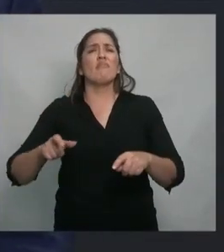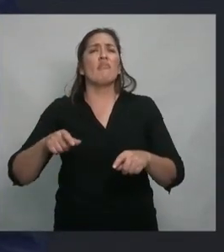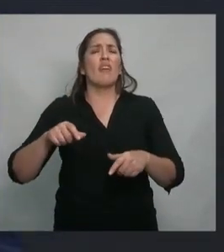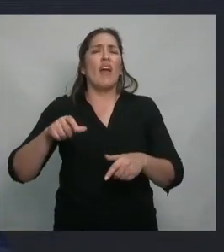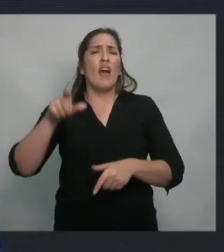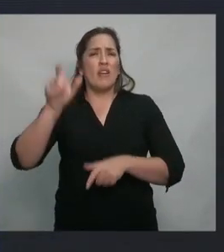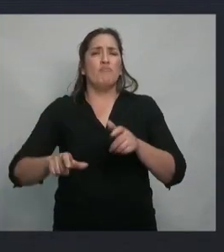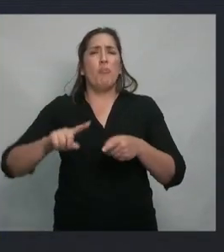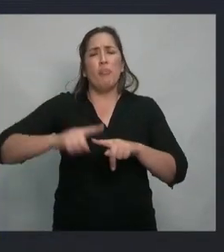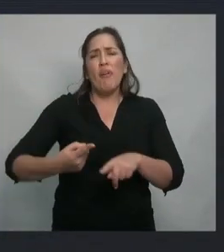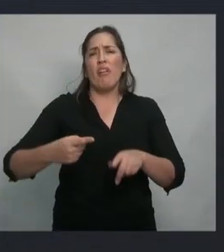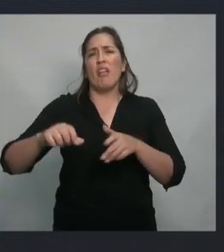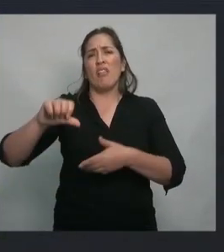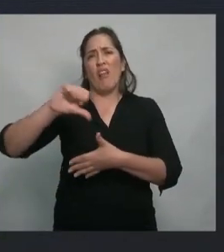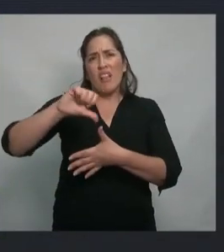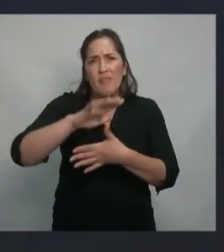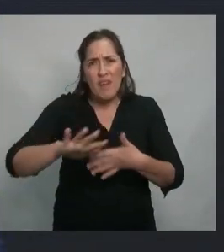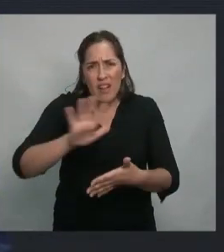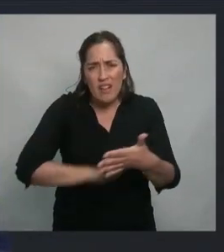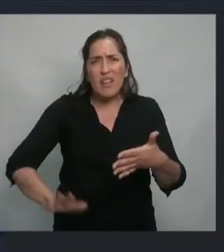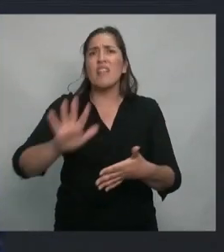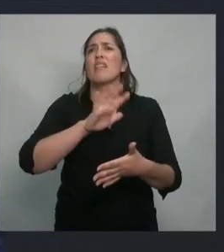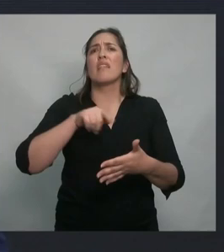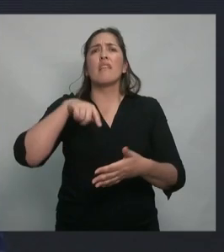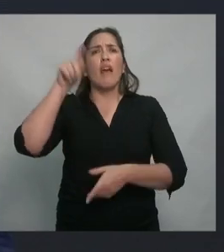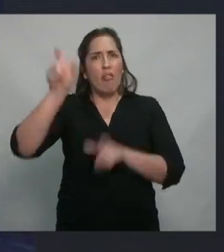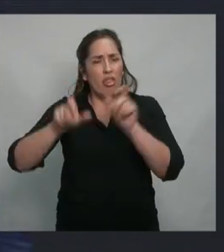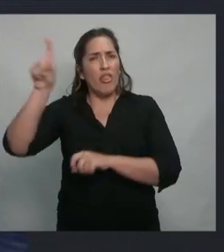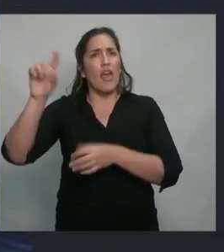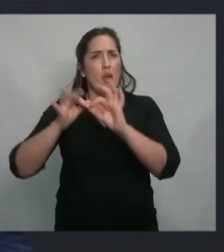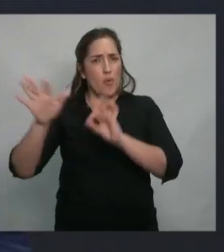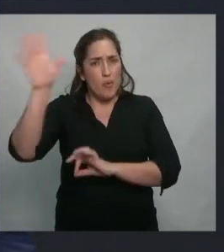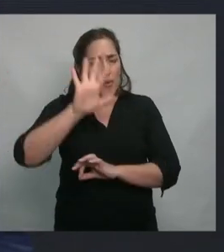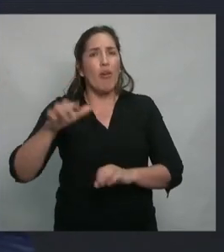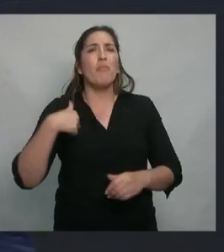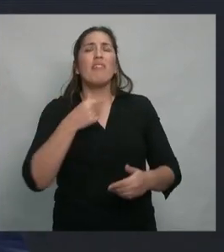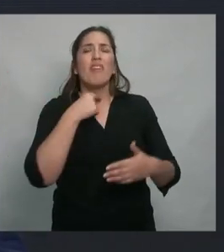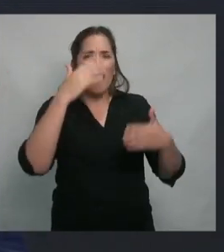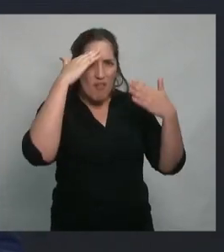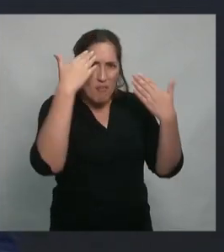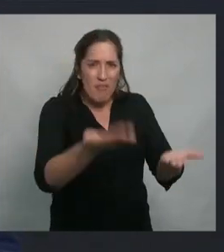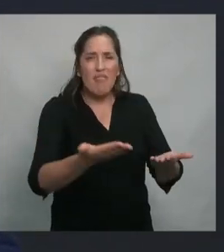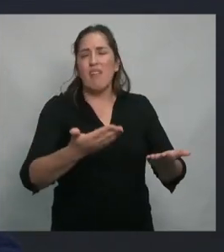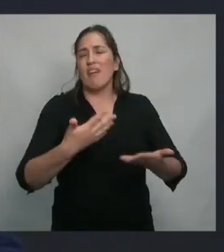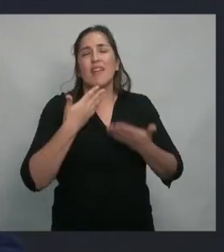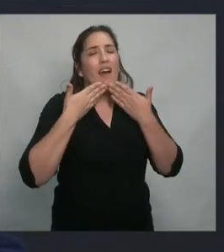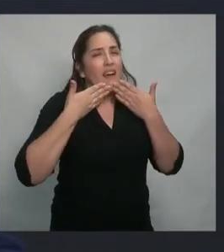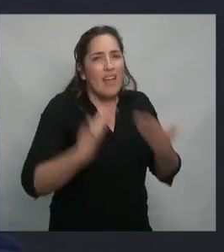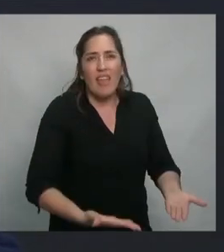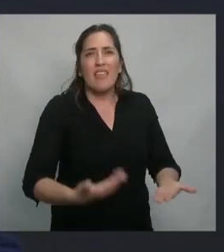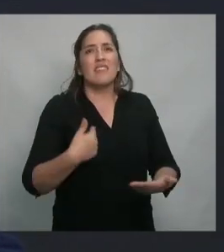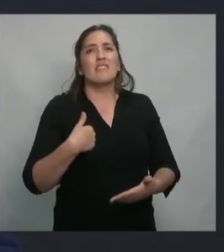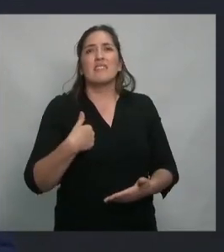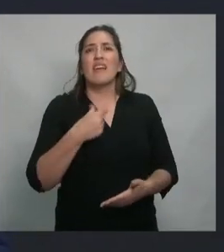muchos de Europa, están y quiero brindarles un gran homenaje y agradecimiento porque queríamos que nos